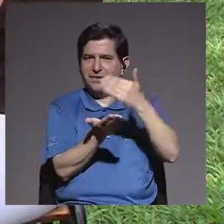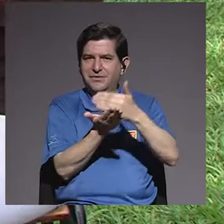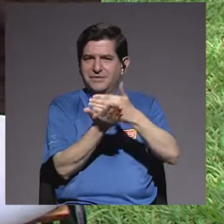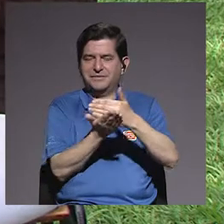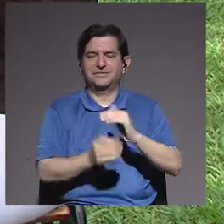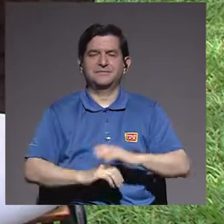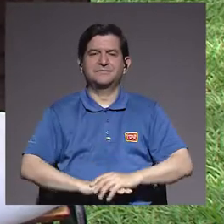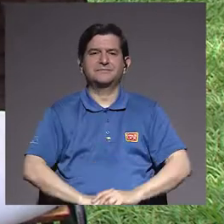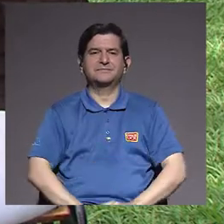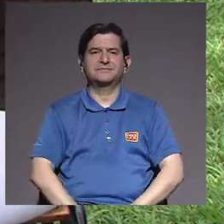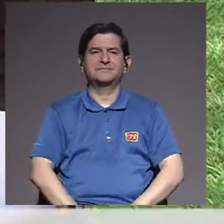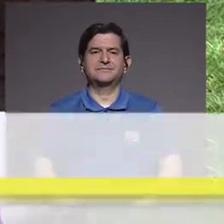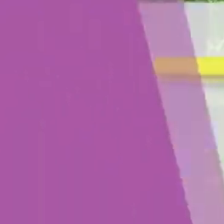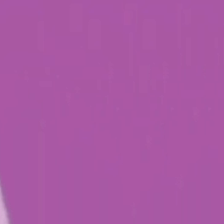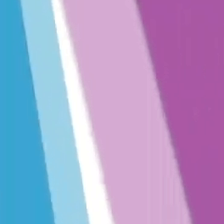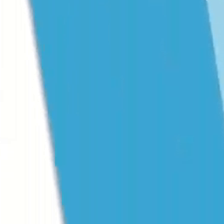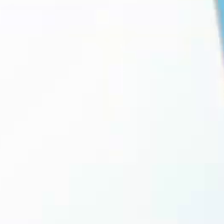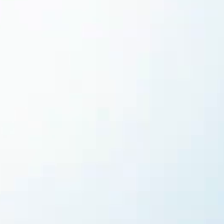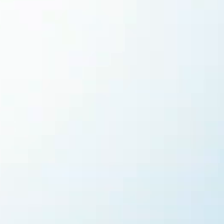una pausa y ya regresamos.